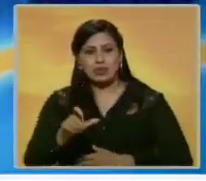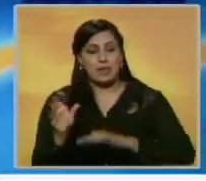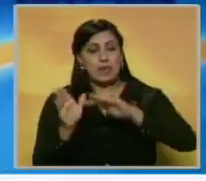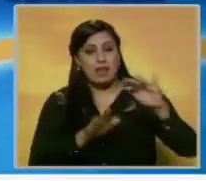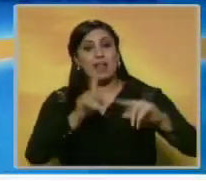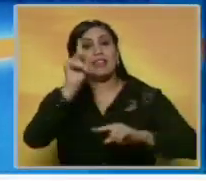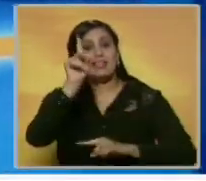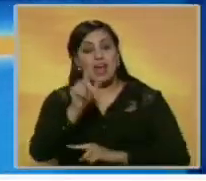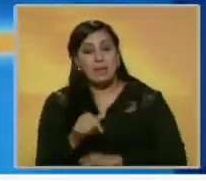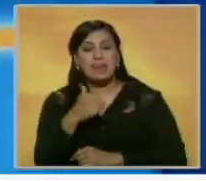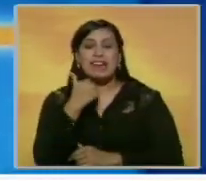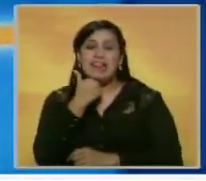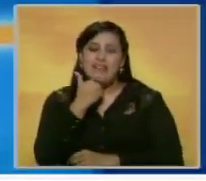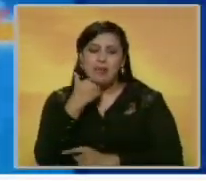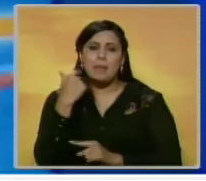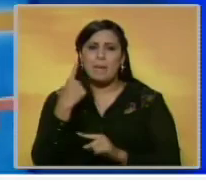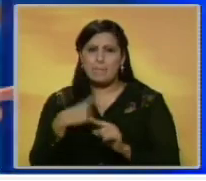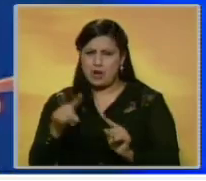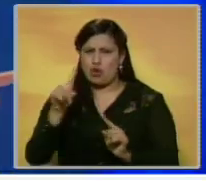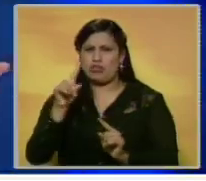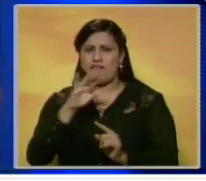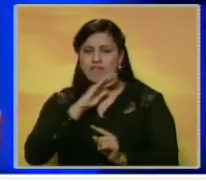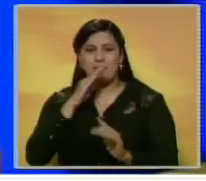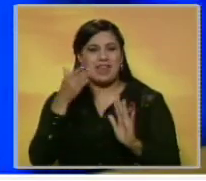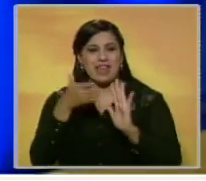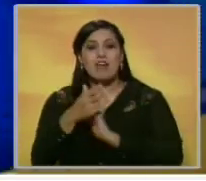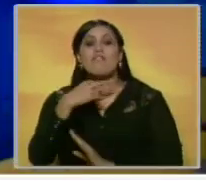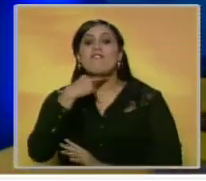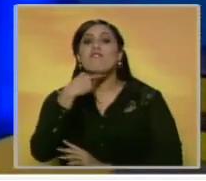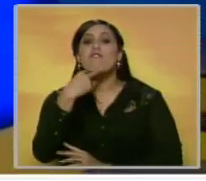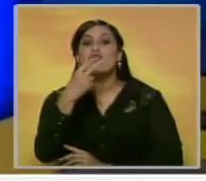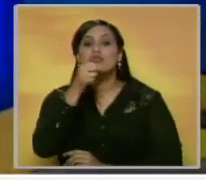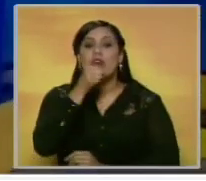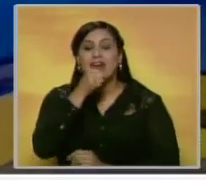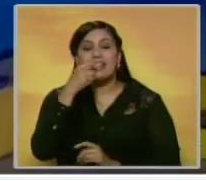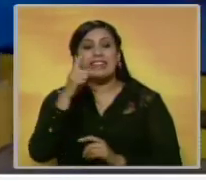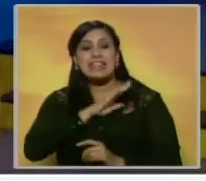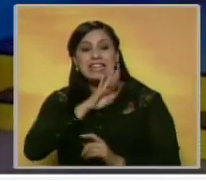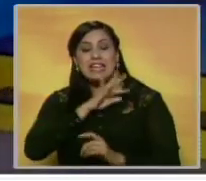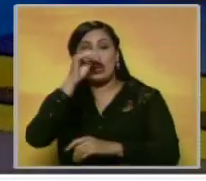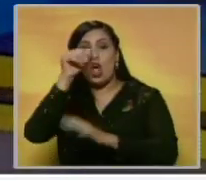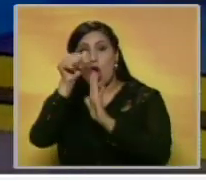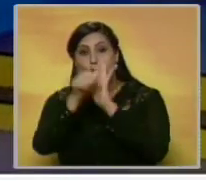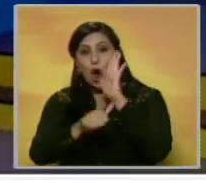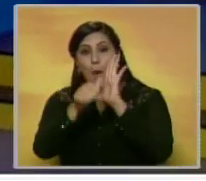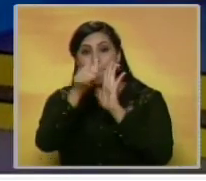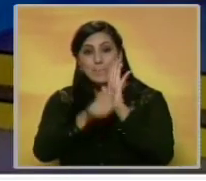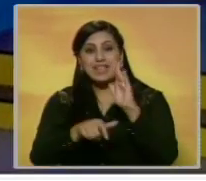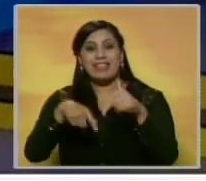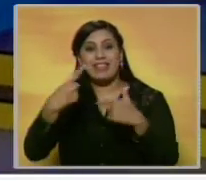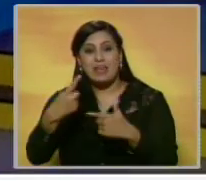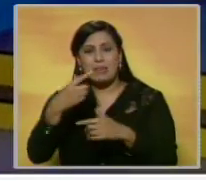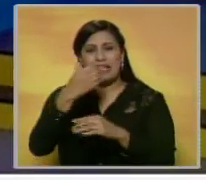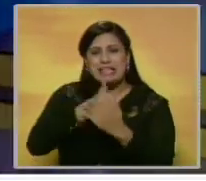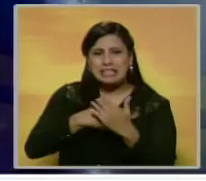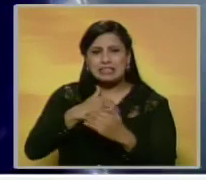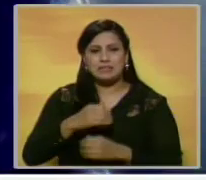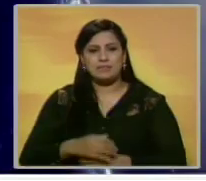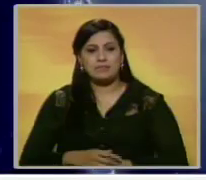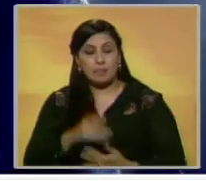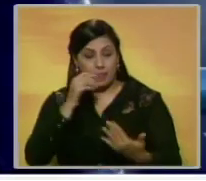Y quien también está convalesciente, pero por otras causas, es el vocalista de U2, quien tendrá que ser operado tras sufrir una lesión.